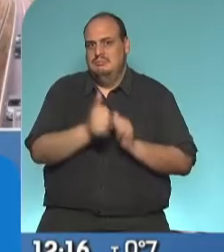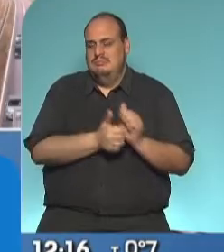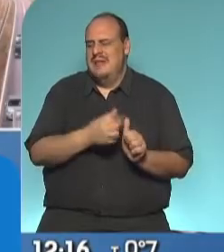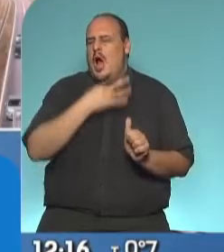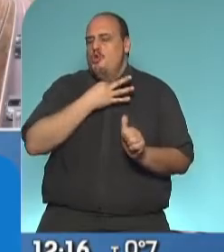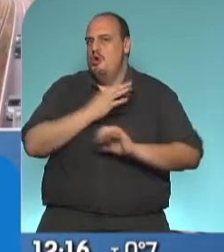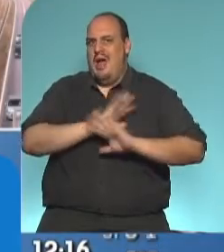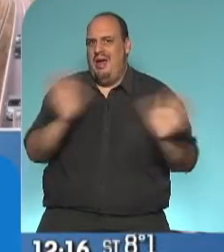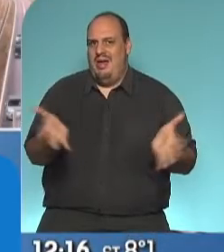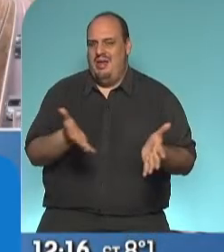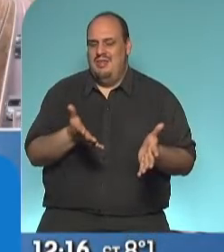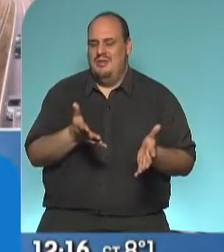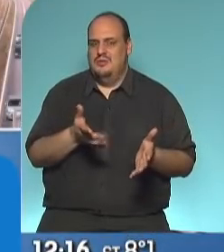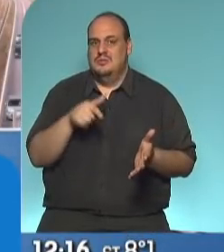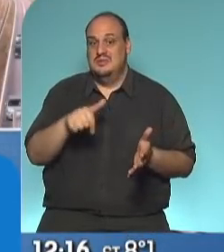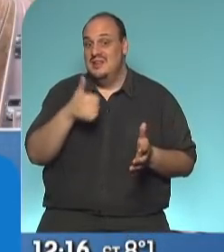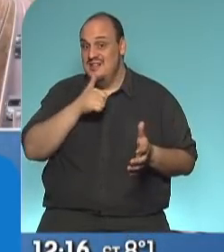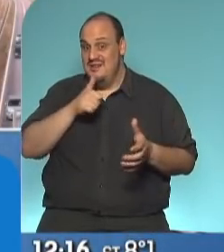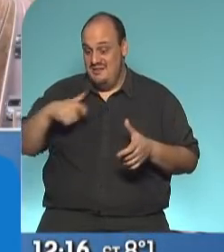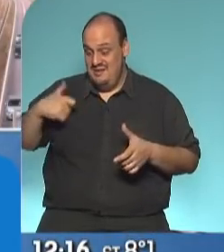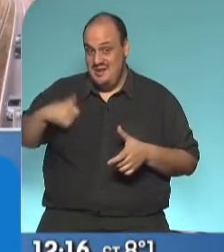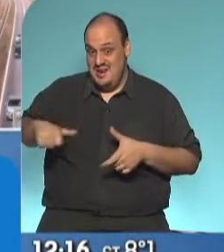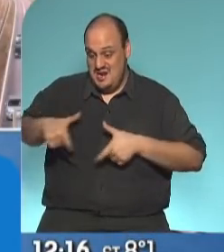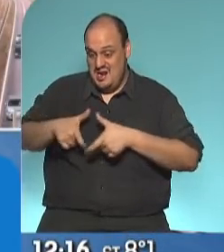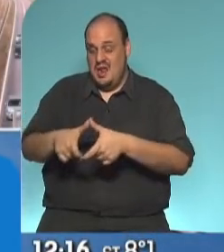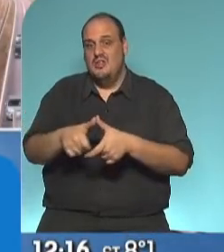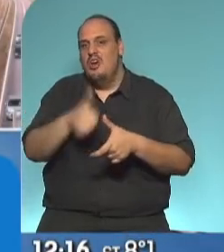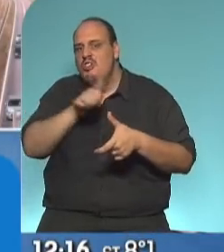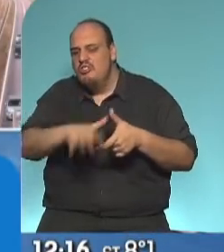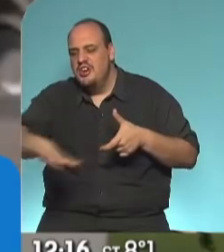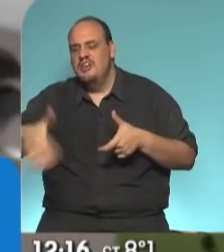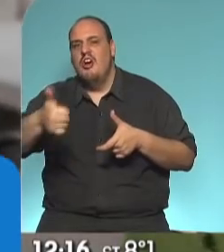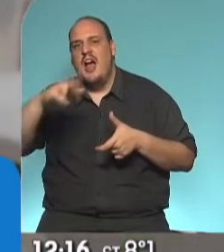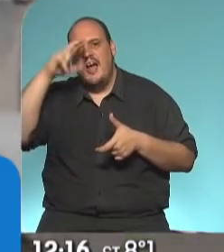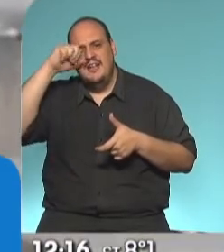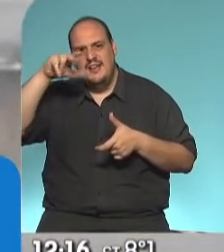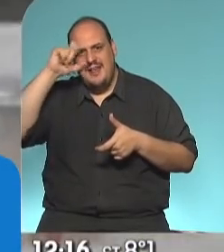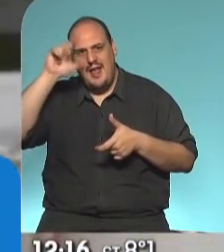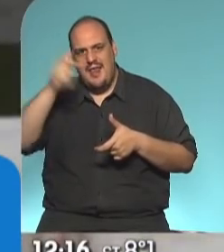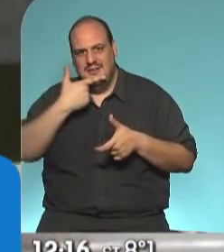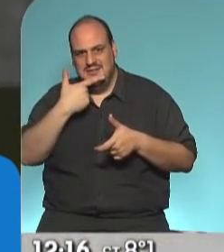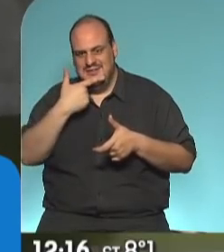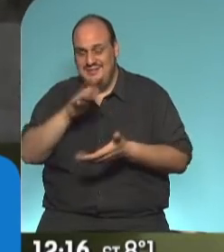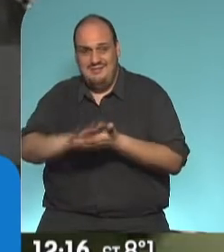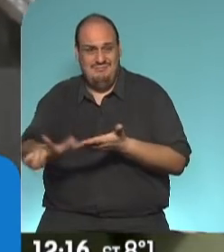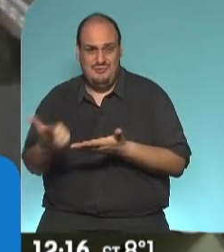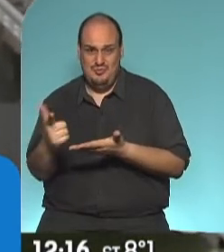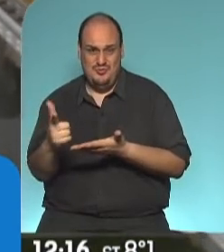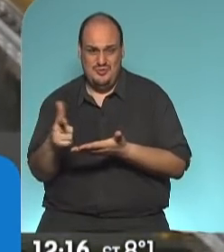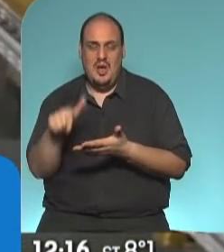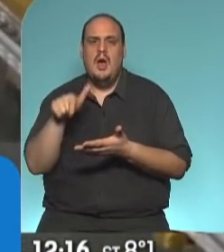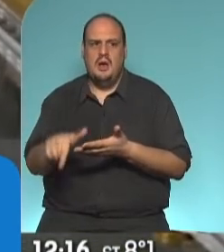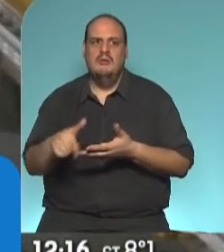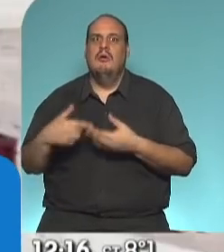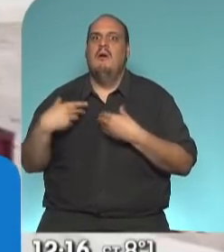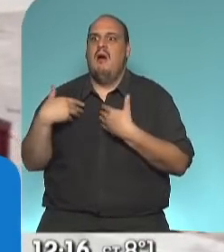superada, y estos líquidos van al río Arenales, y esto va a beneficiar a más de 500.000